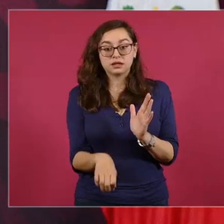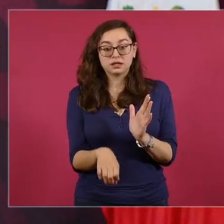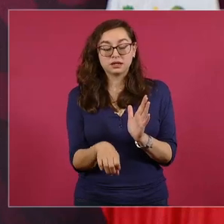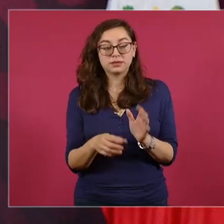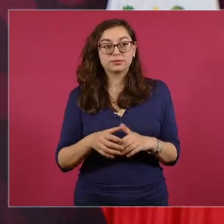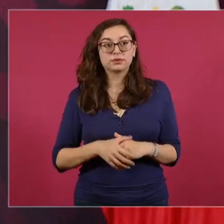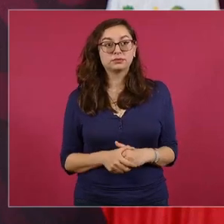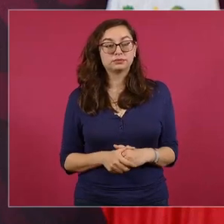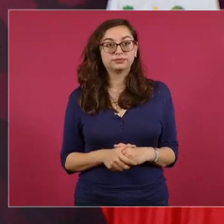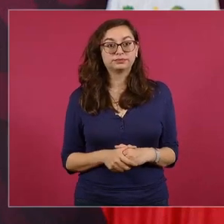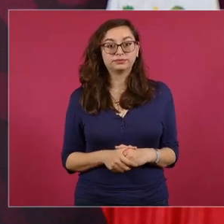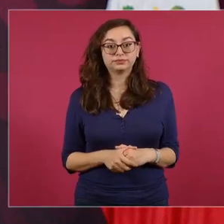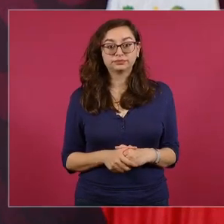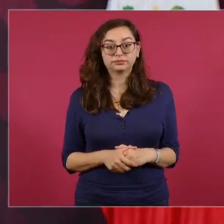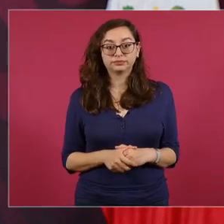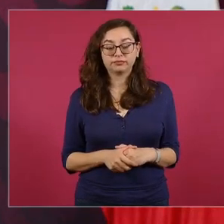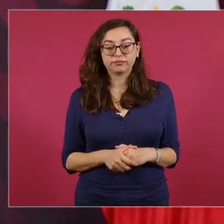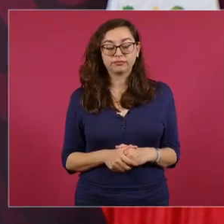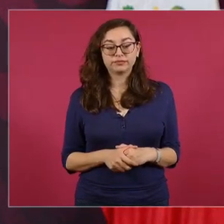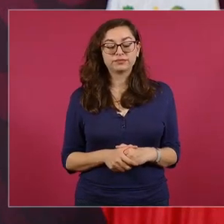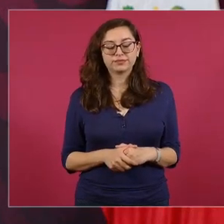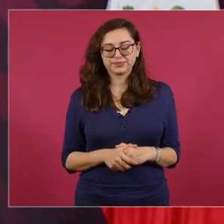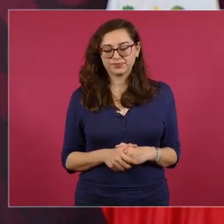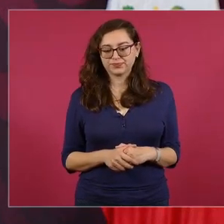puede tener un historiador